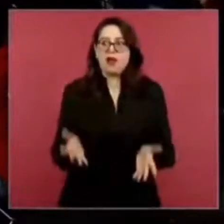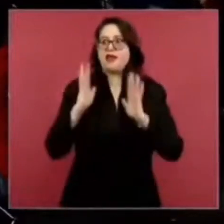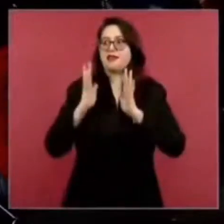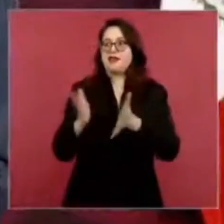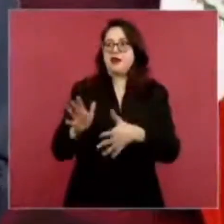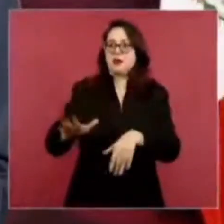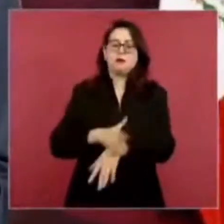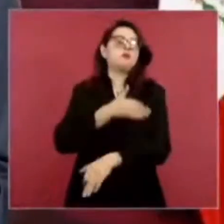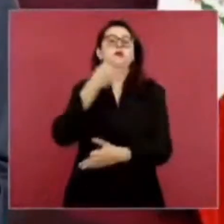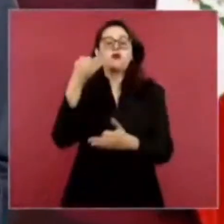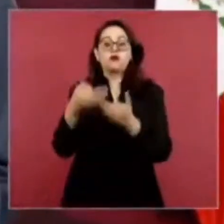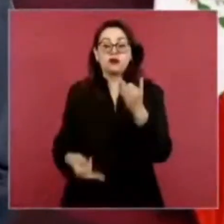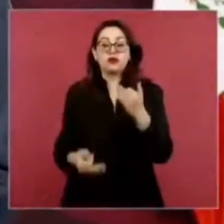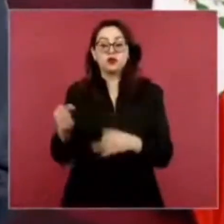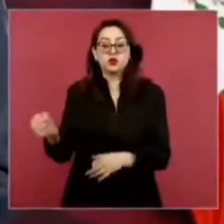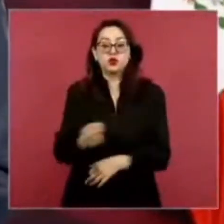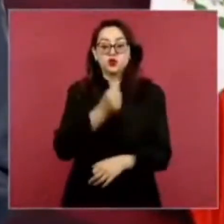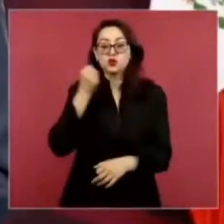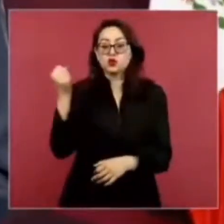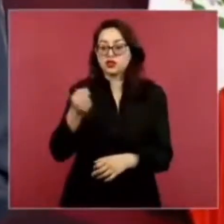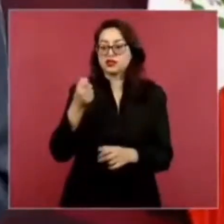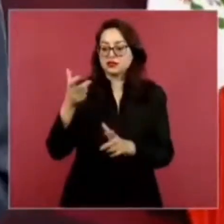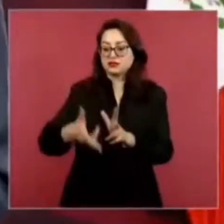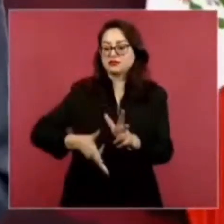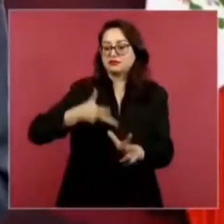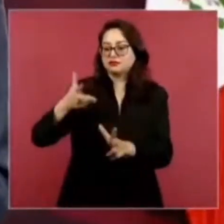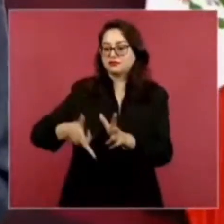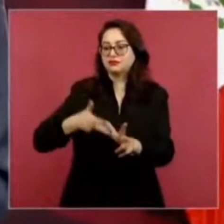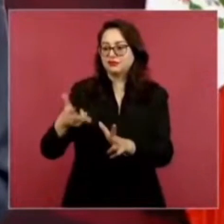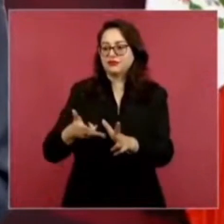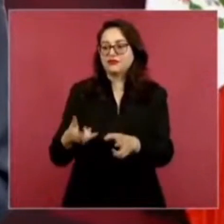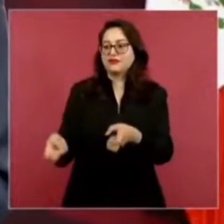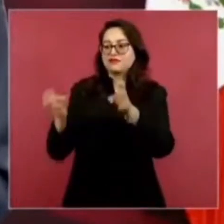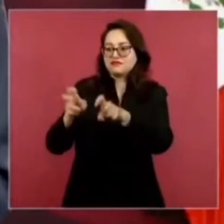quitarle tráfico a las carreteras